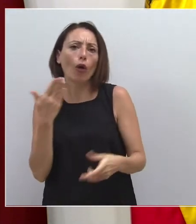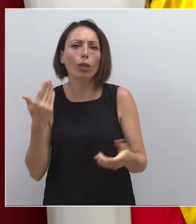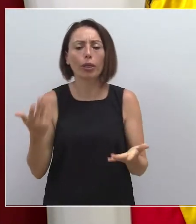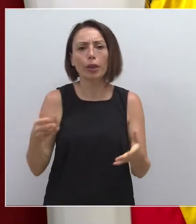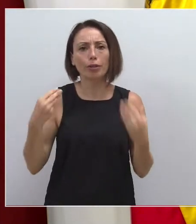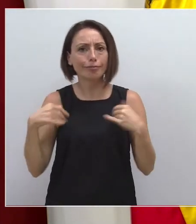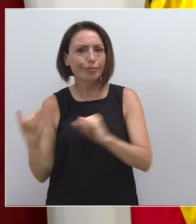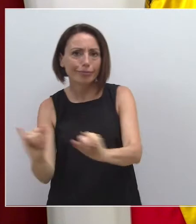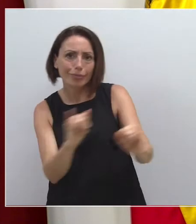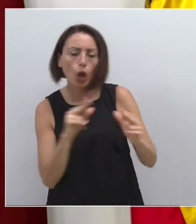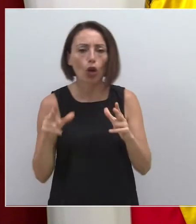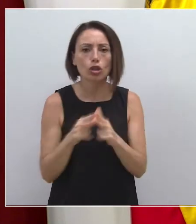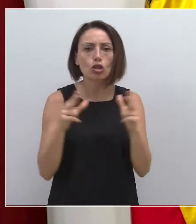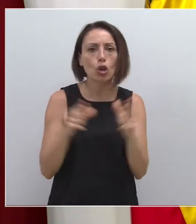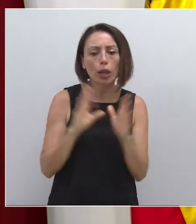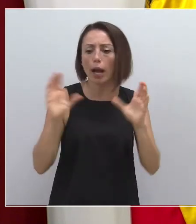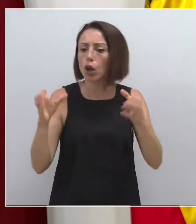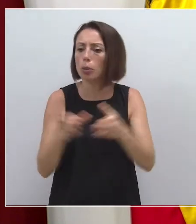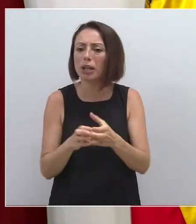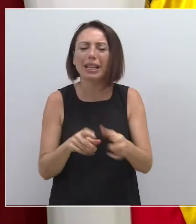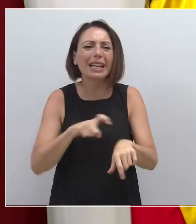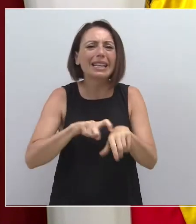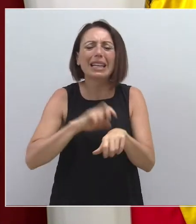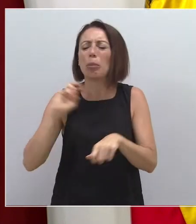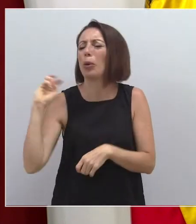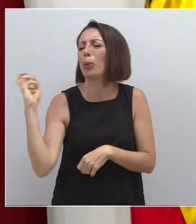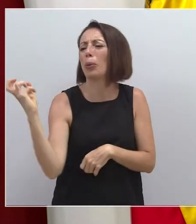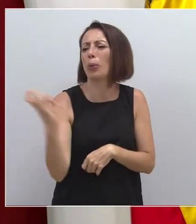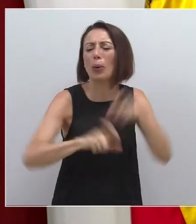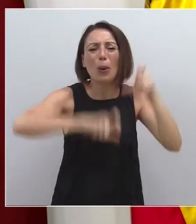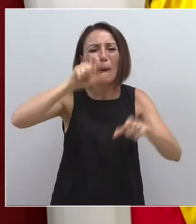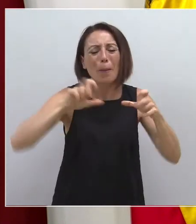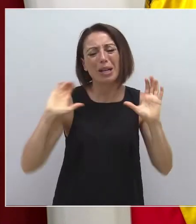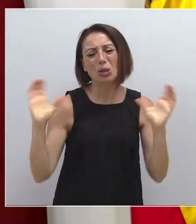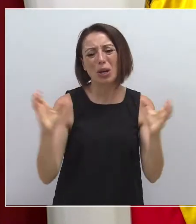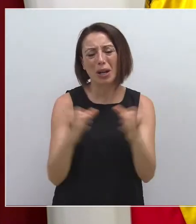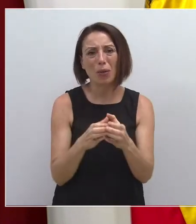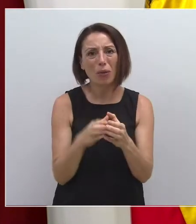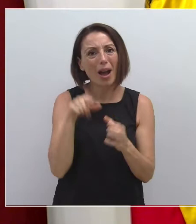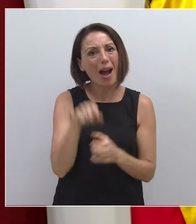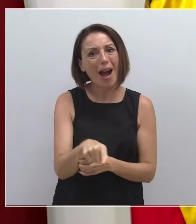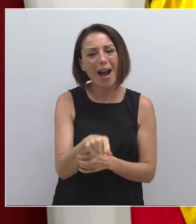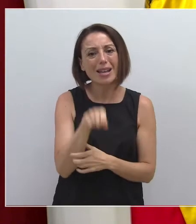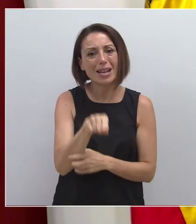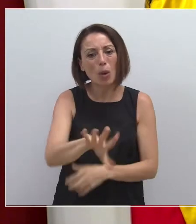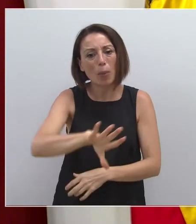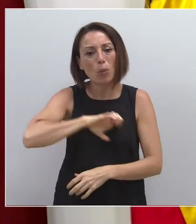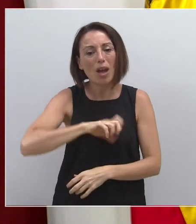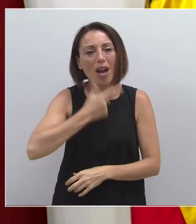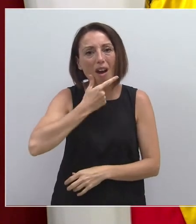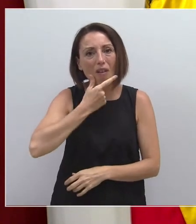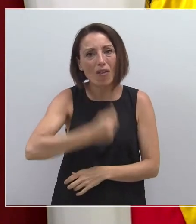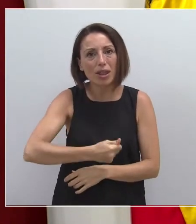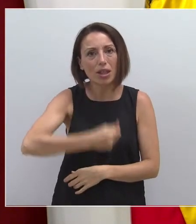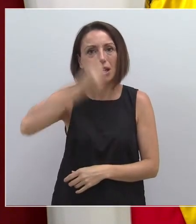social, comunitaria, de cualquier tipo. Las aglomeraciones son un foco de riesgo y ese nivel de riesgo es más